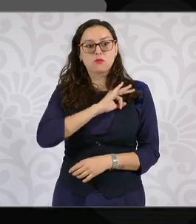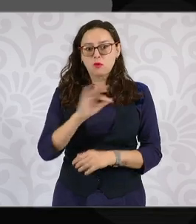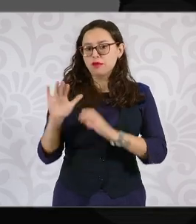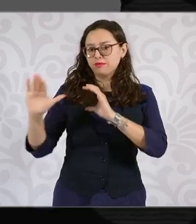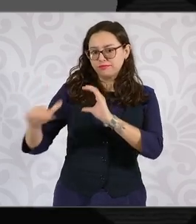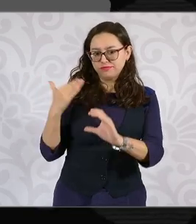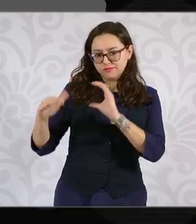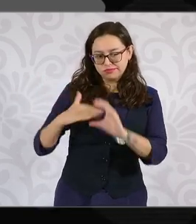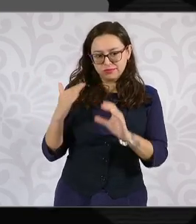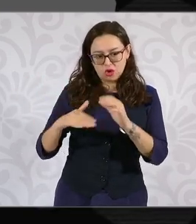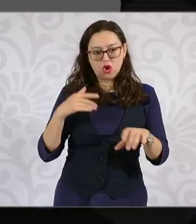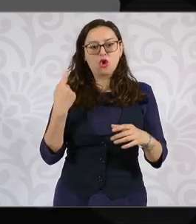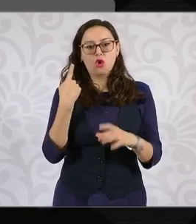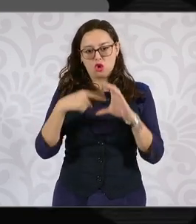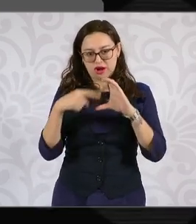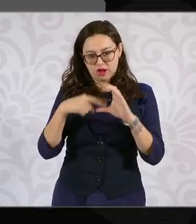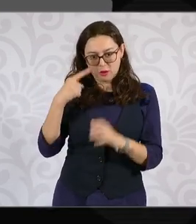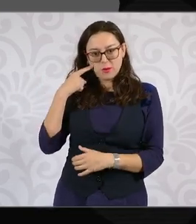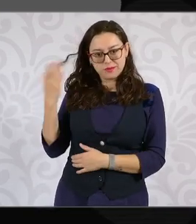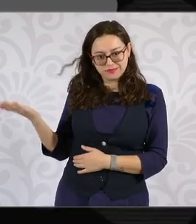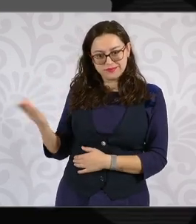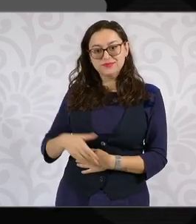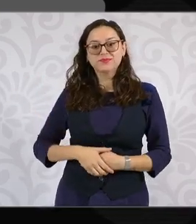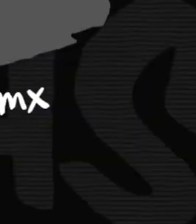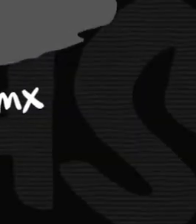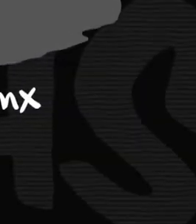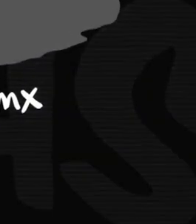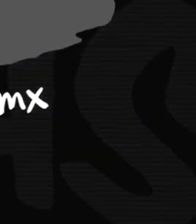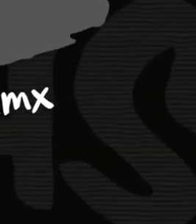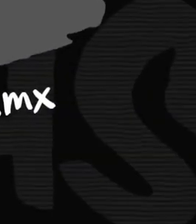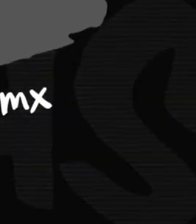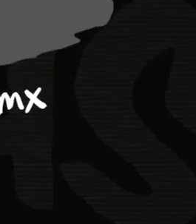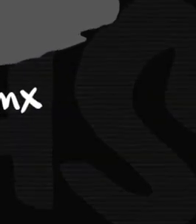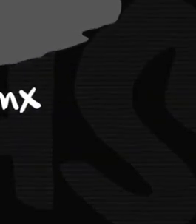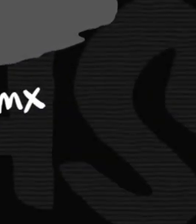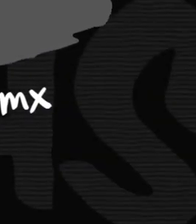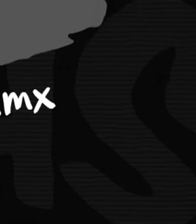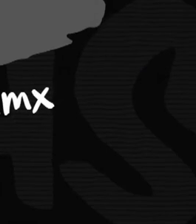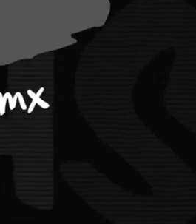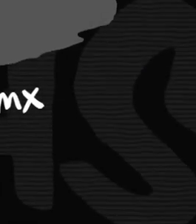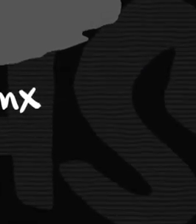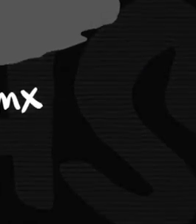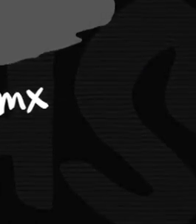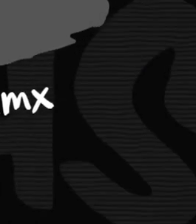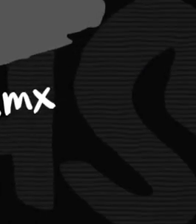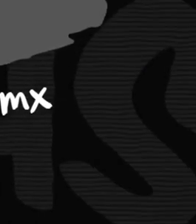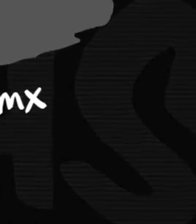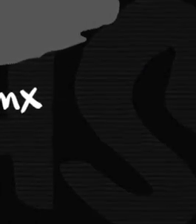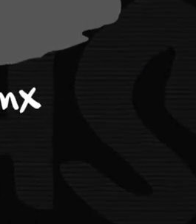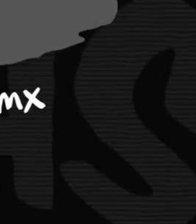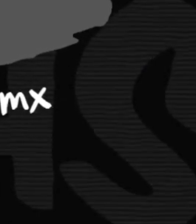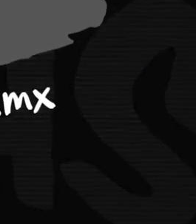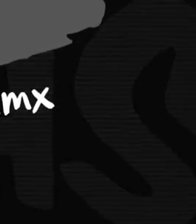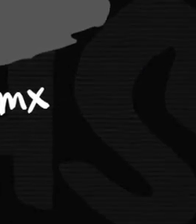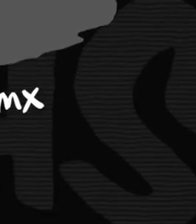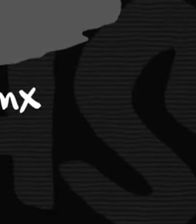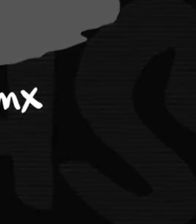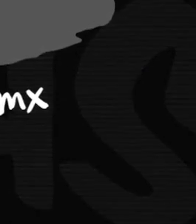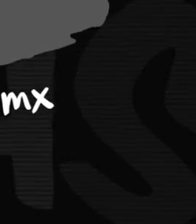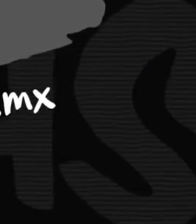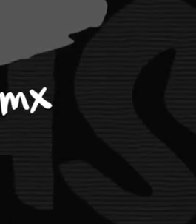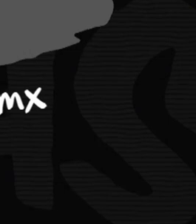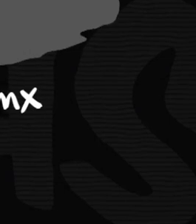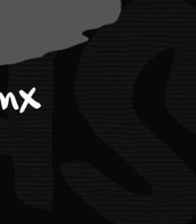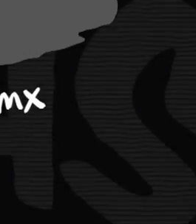detectordementiras.infodemia.mx. Muchas gracias y hasta el próximo miércoles, presidenta. Gracias, señora